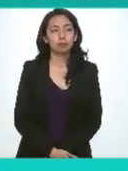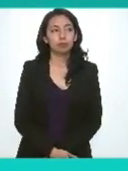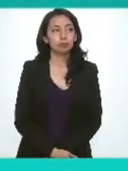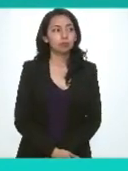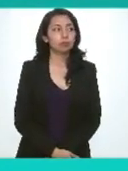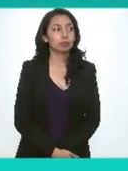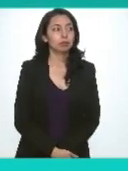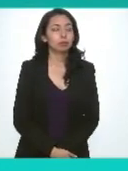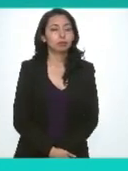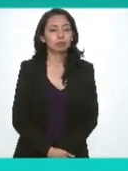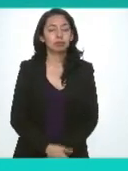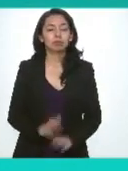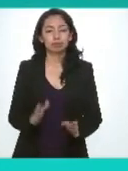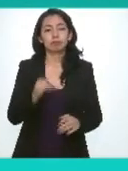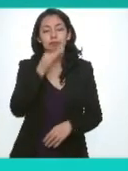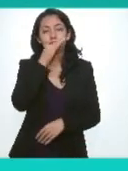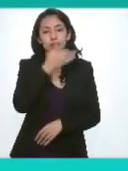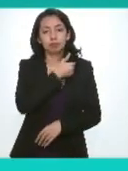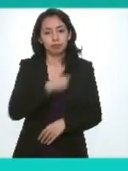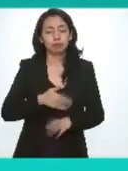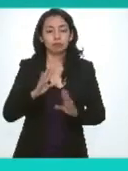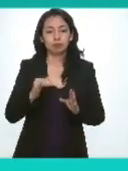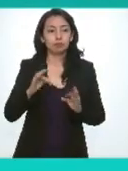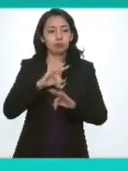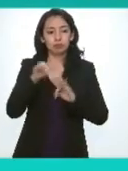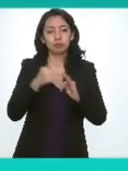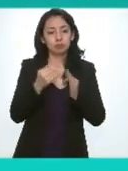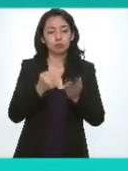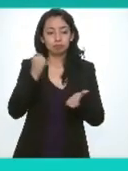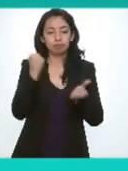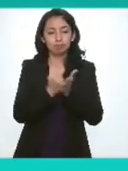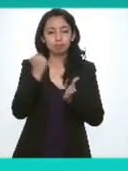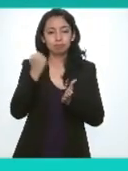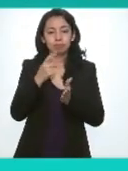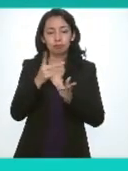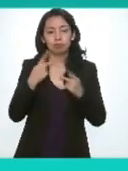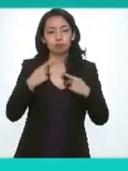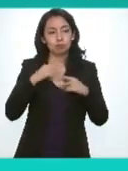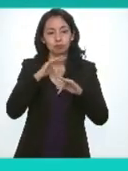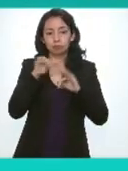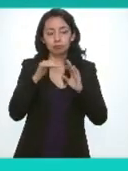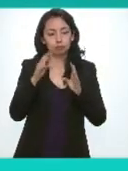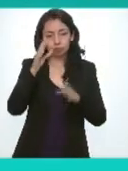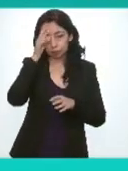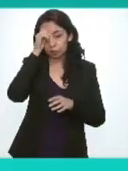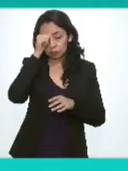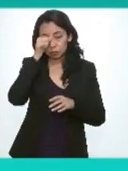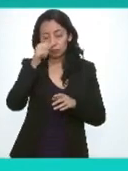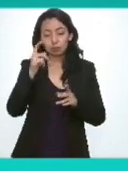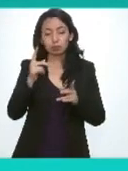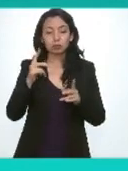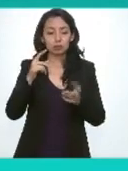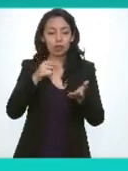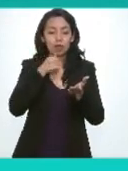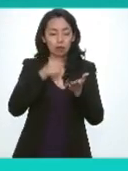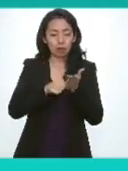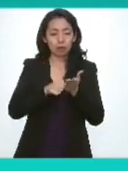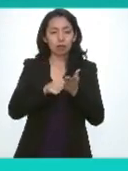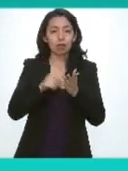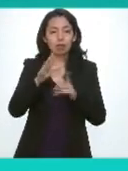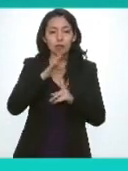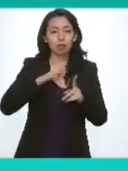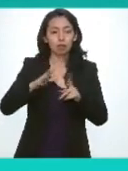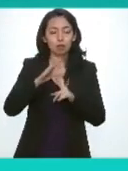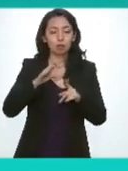en ese sentido le informo presenta que se aprueba por unanimidad de los presentes la carta de derechos de la persona en el entorno digital código